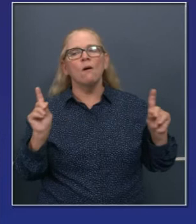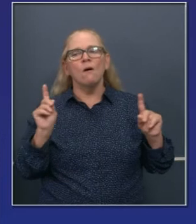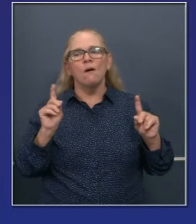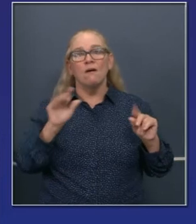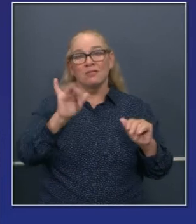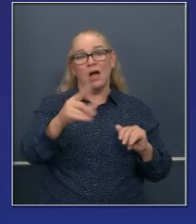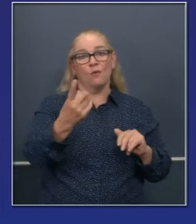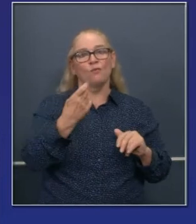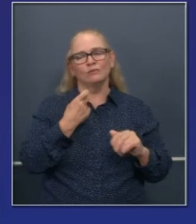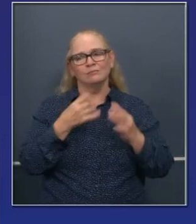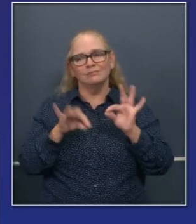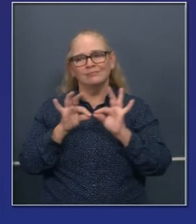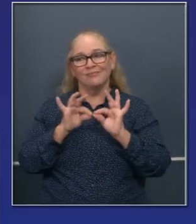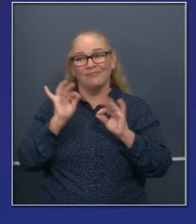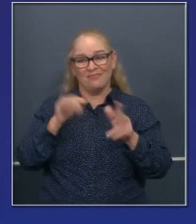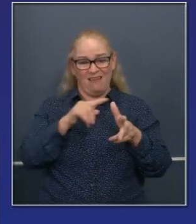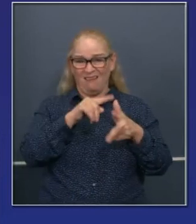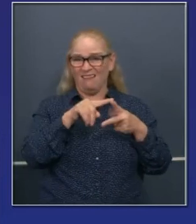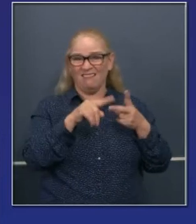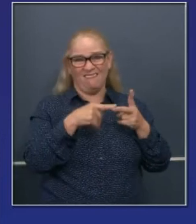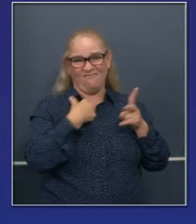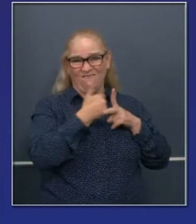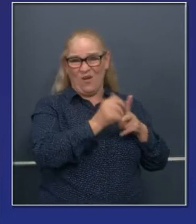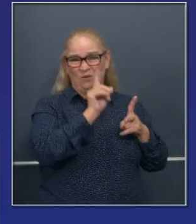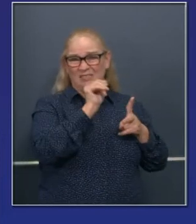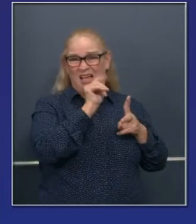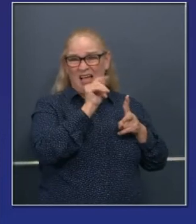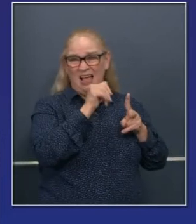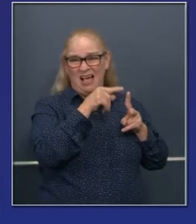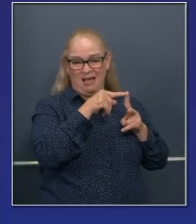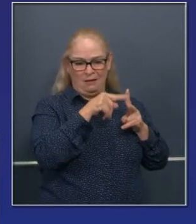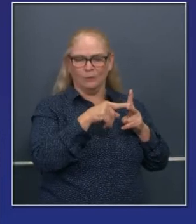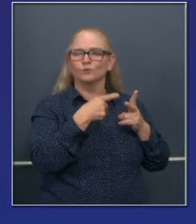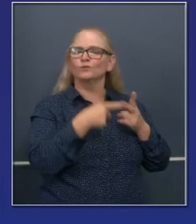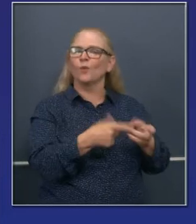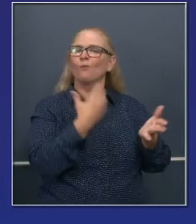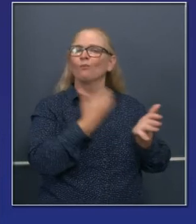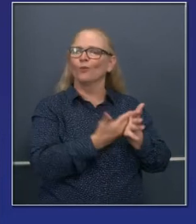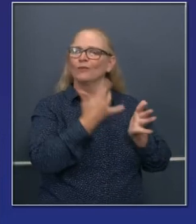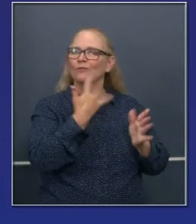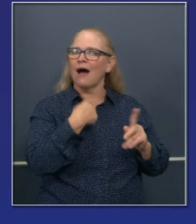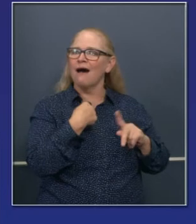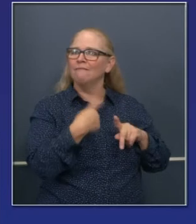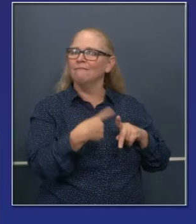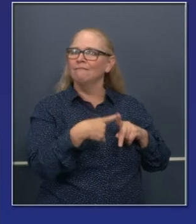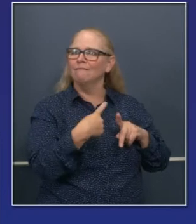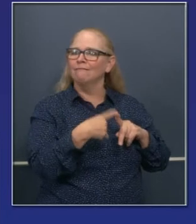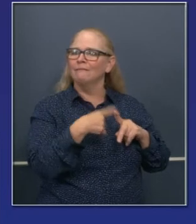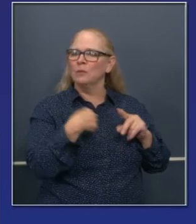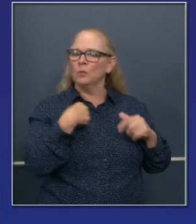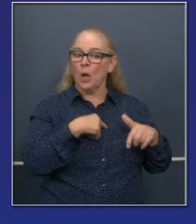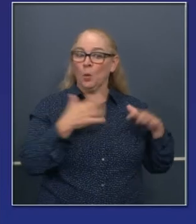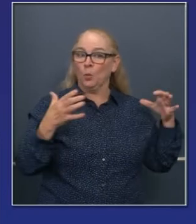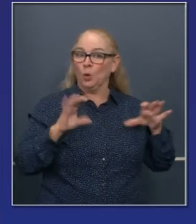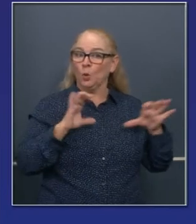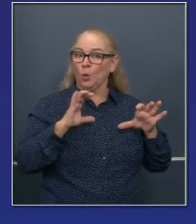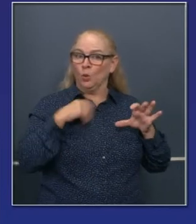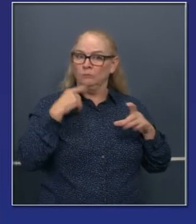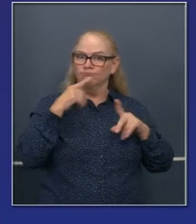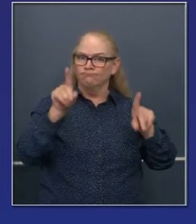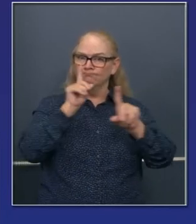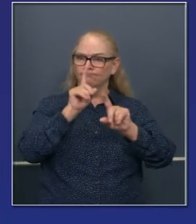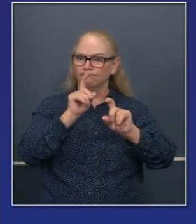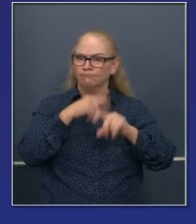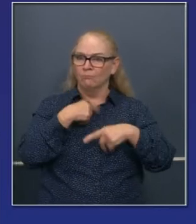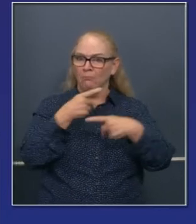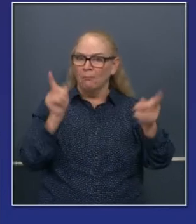cuidado intensivo, le mostraré que esto conecta con cierto optimismo de que lo que estamos haciendo como Estado y